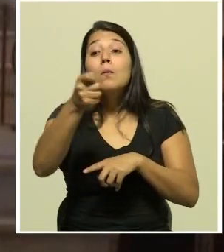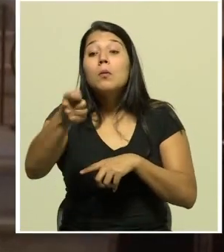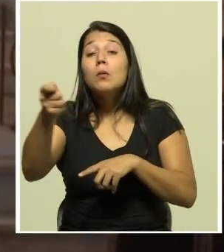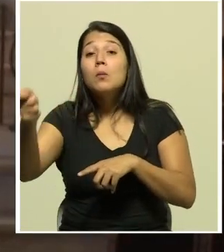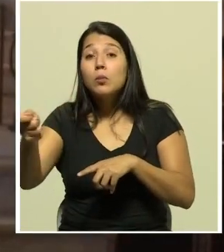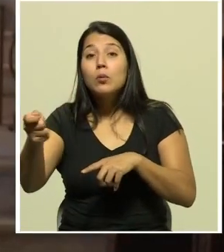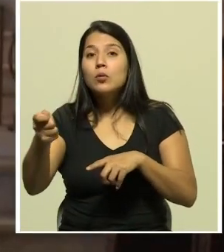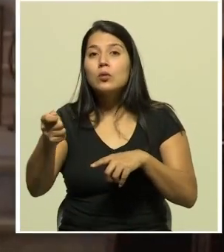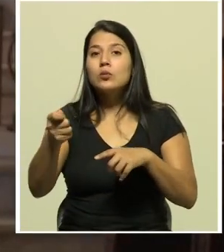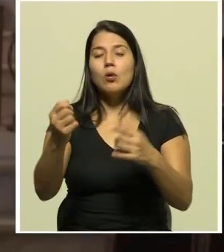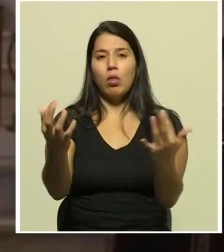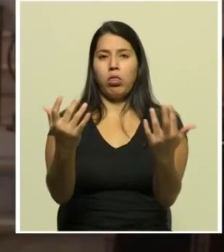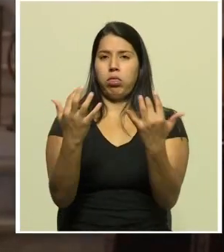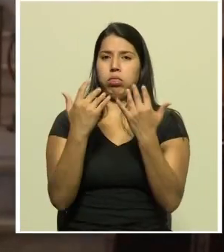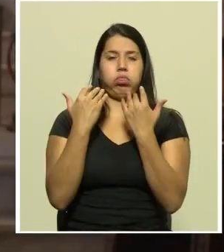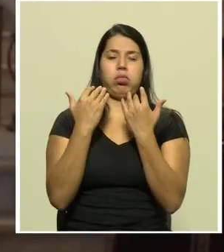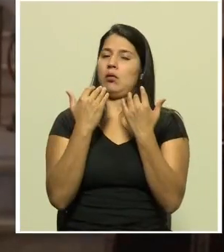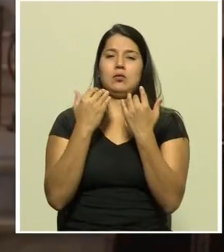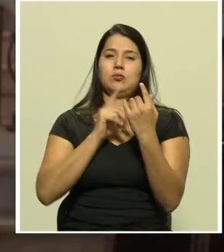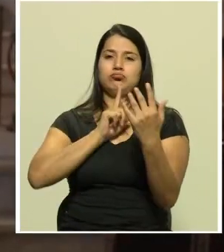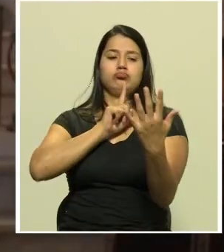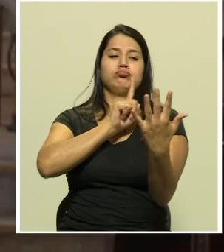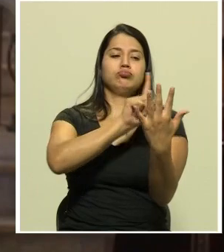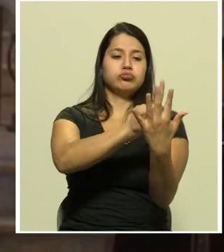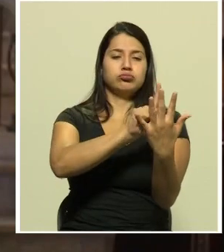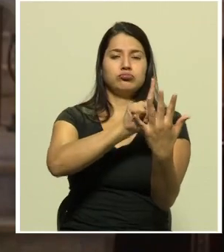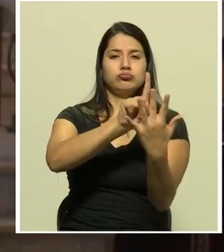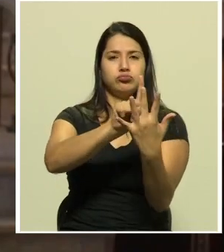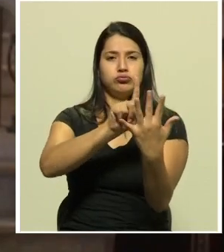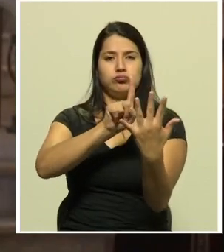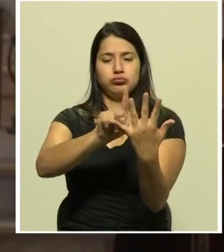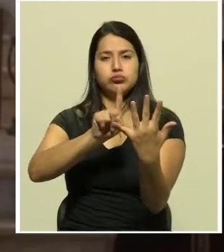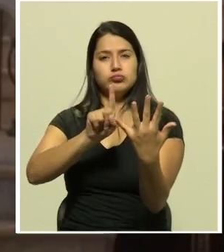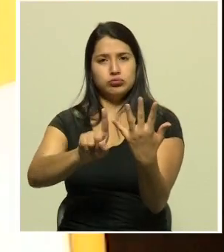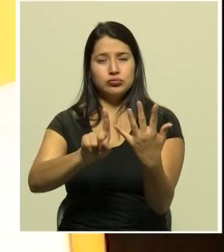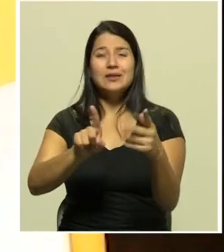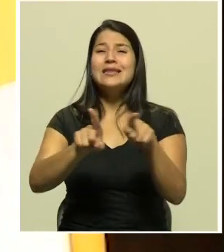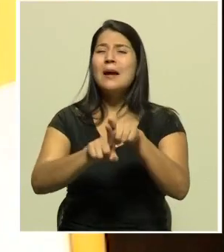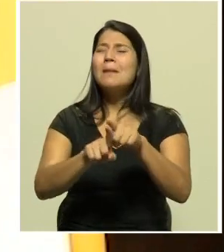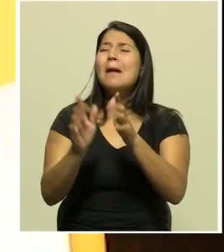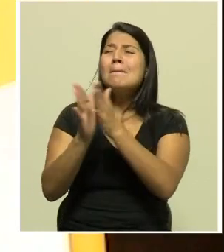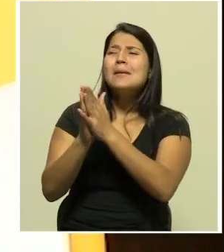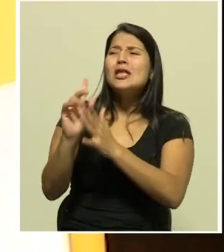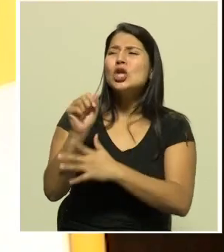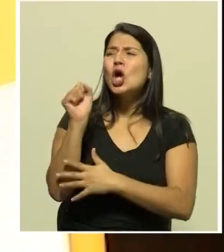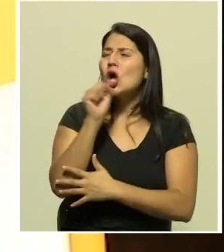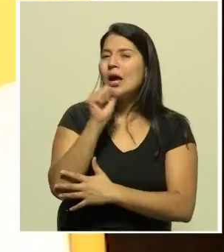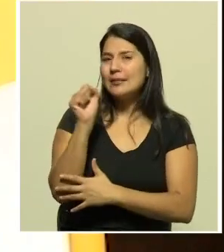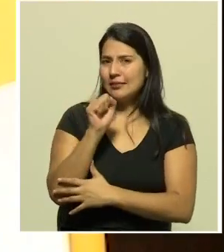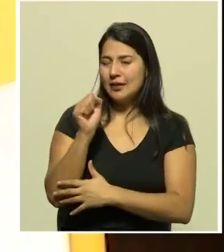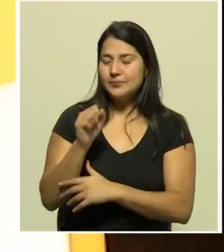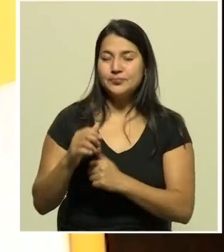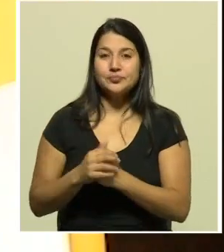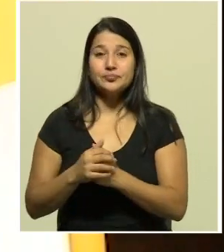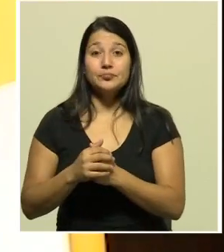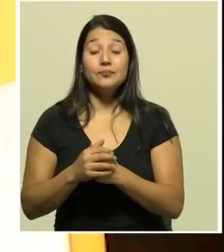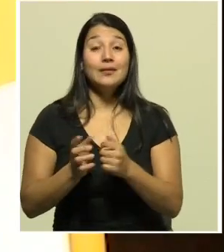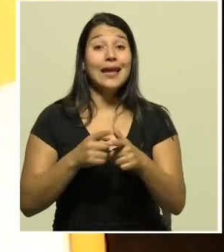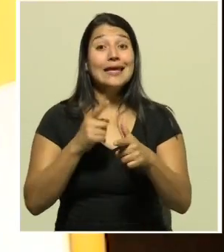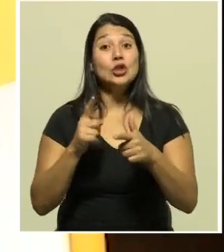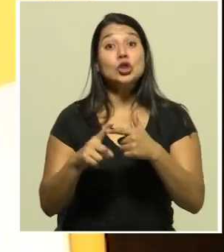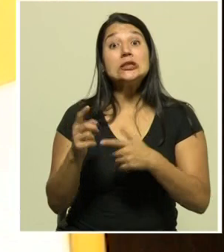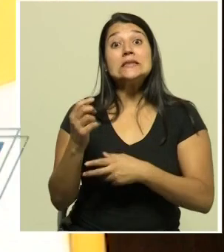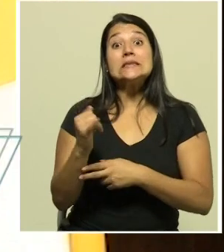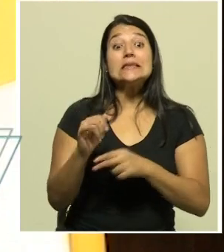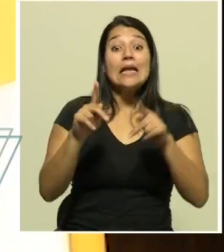Para asistir deben agregarse en las listas o solicitar el cupo. Efectivamente, las personas interesadas